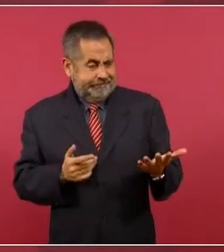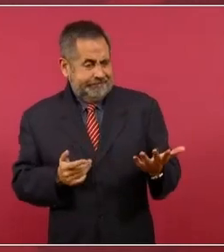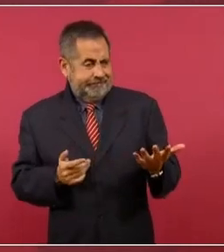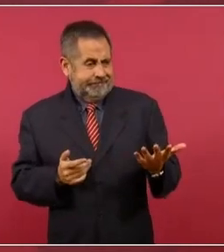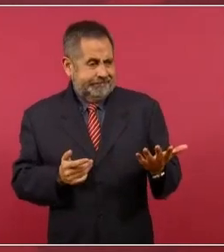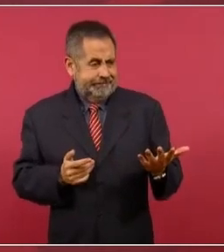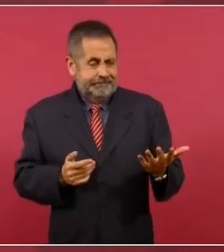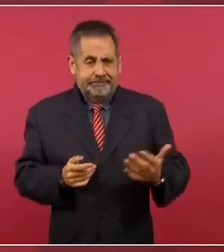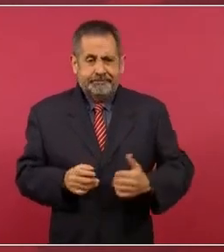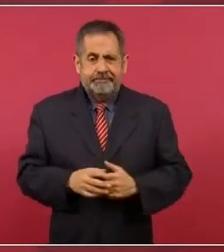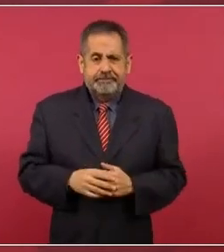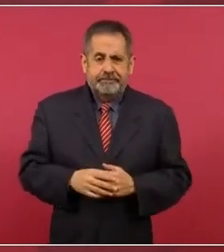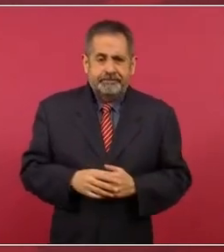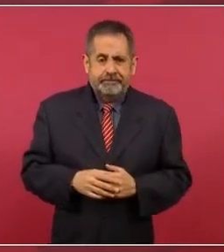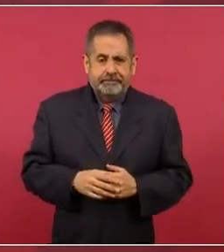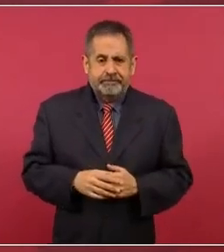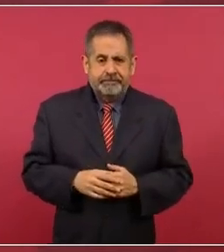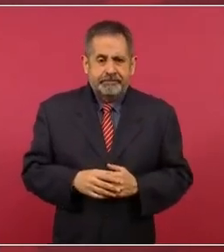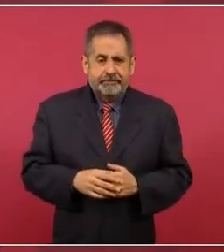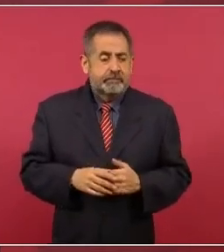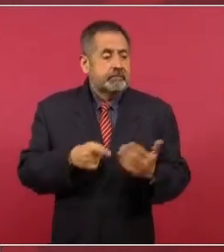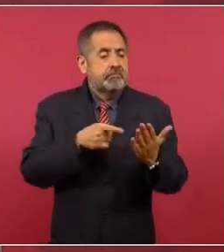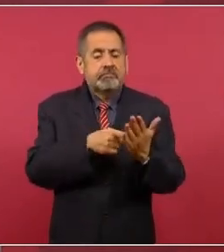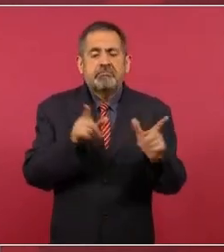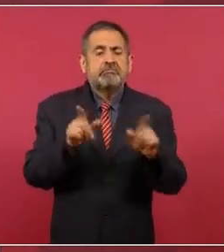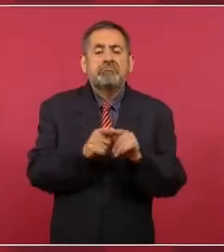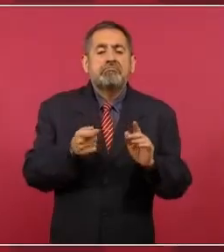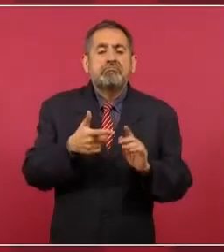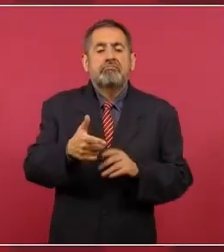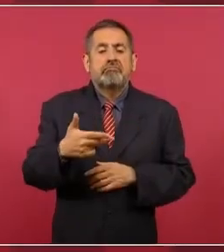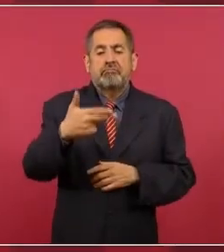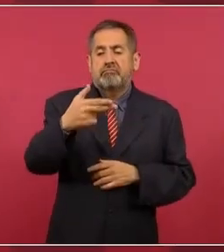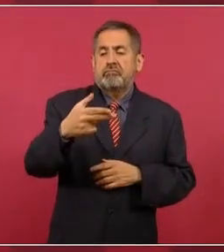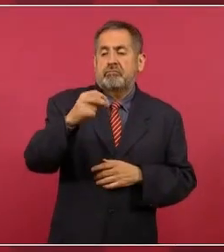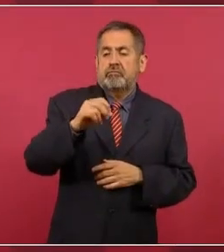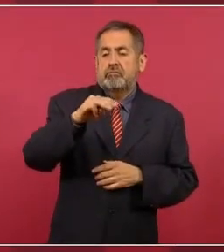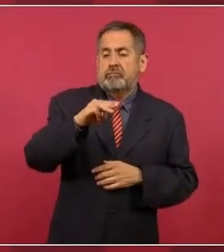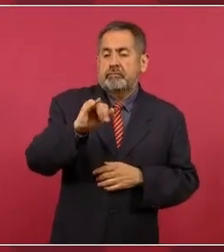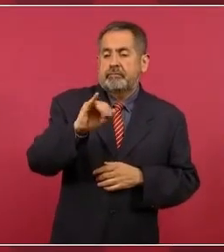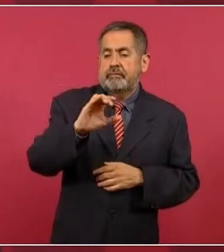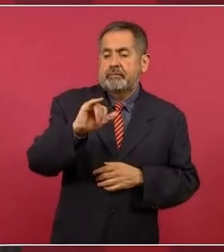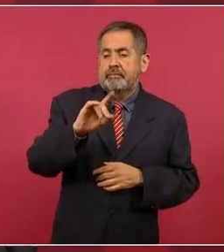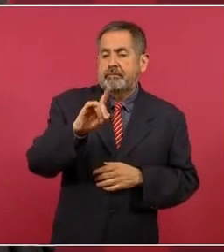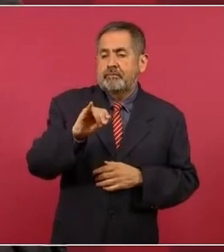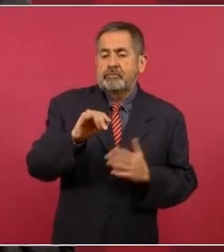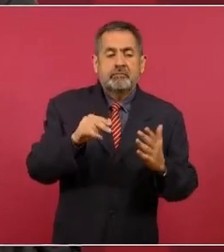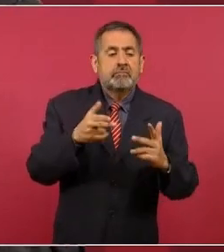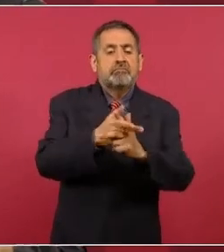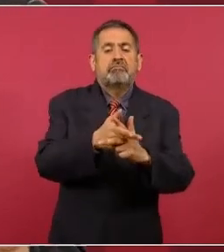Se consideraban homicidios y ya